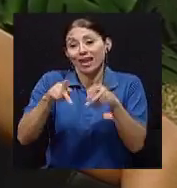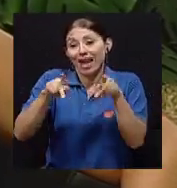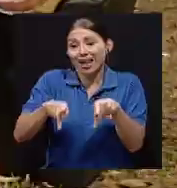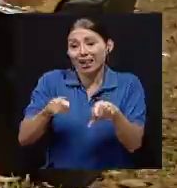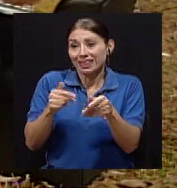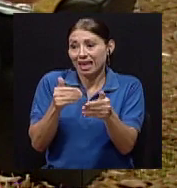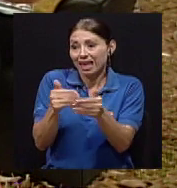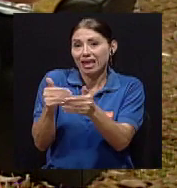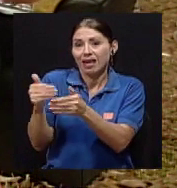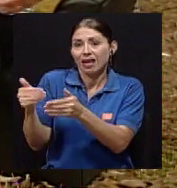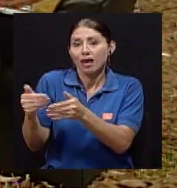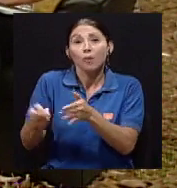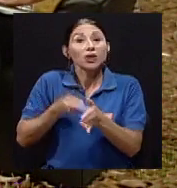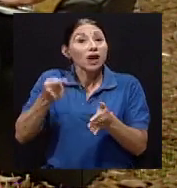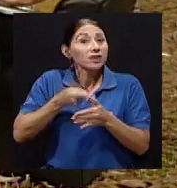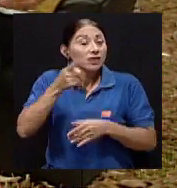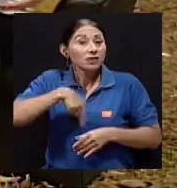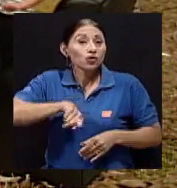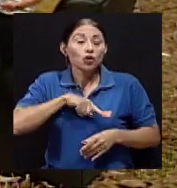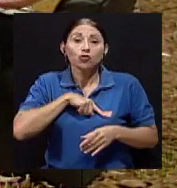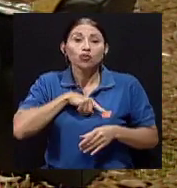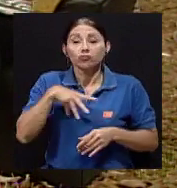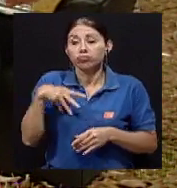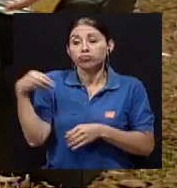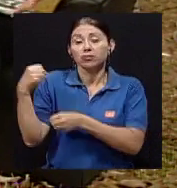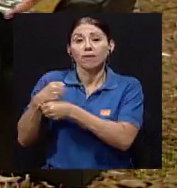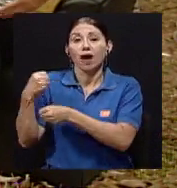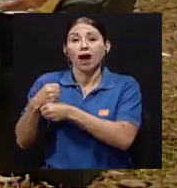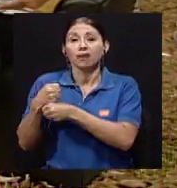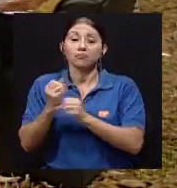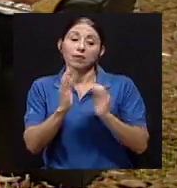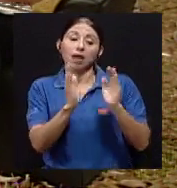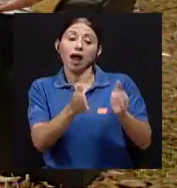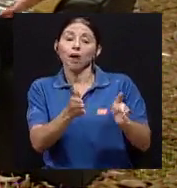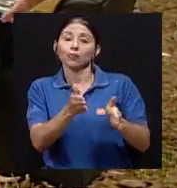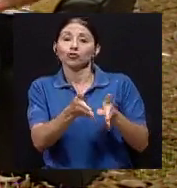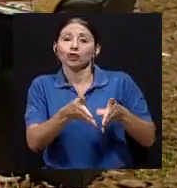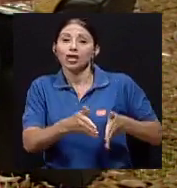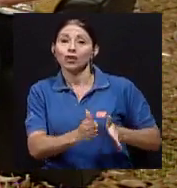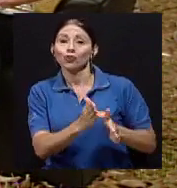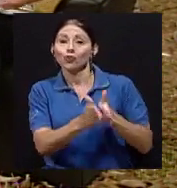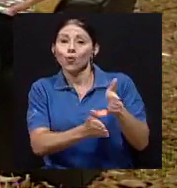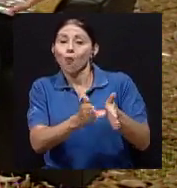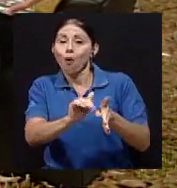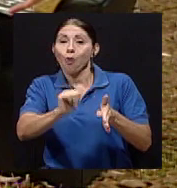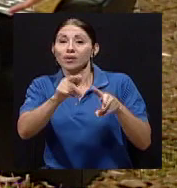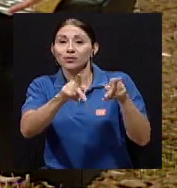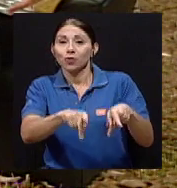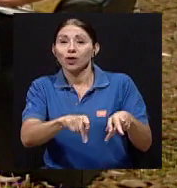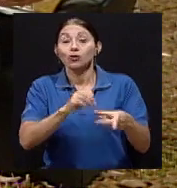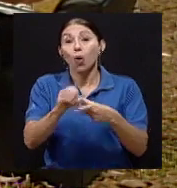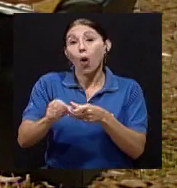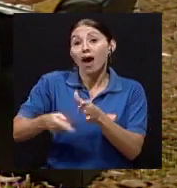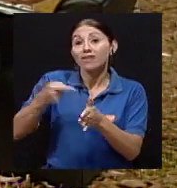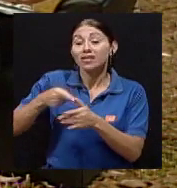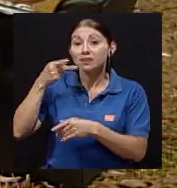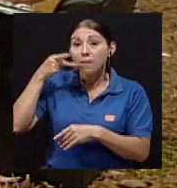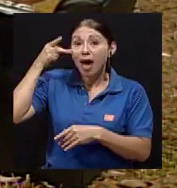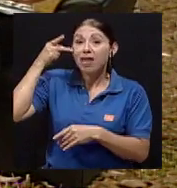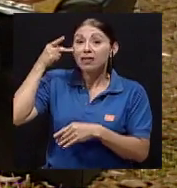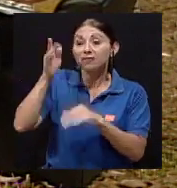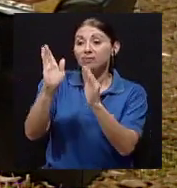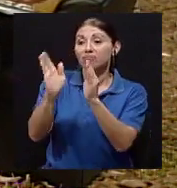vive alrededor porque a veces dejamos los hijos o nuestros padres que ya están mayores en la casa solos y